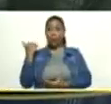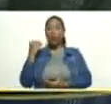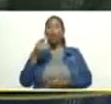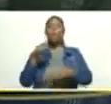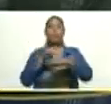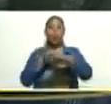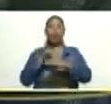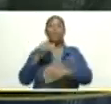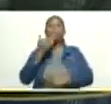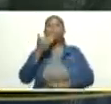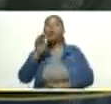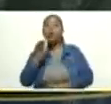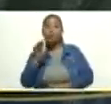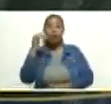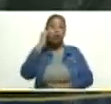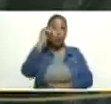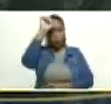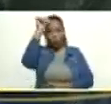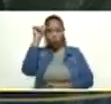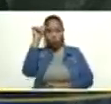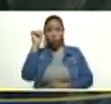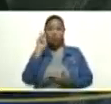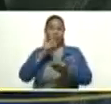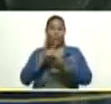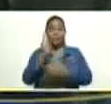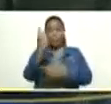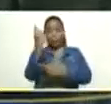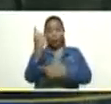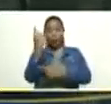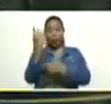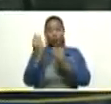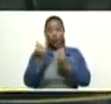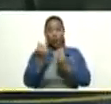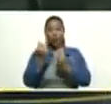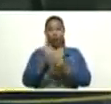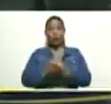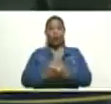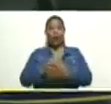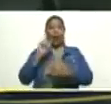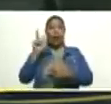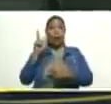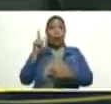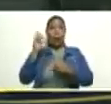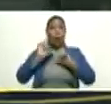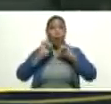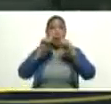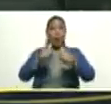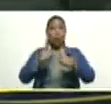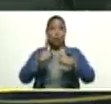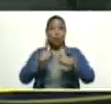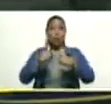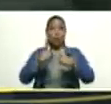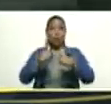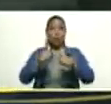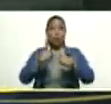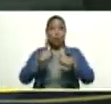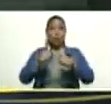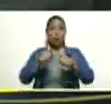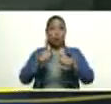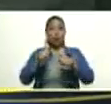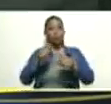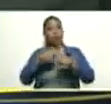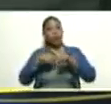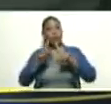número uno. Como le dije, estamos pronosticando de 55-65. Ellas se originan por la diferencia de temperatura